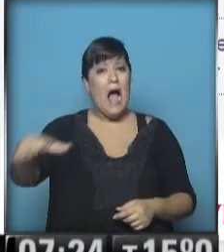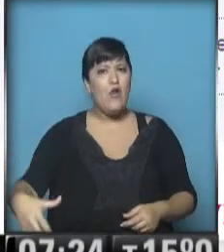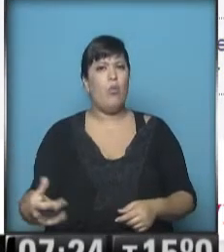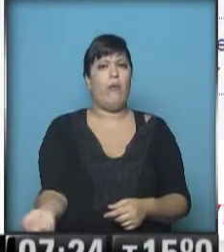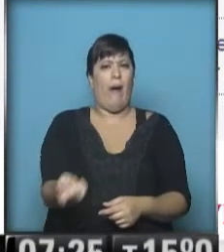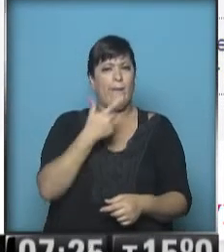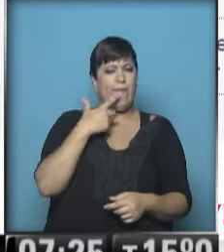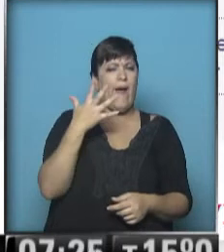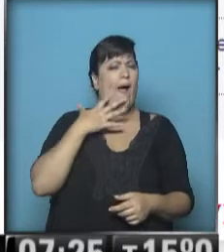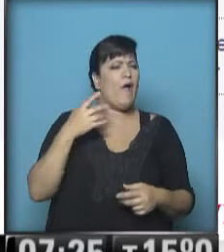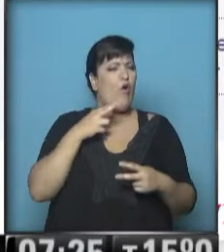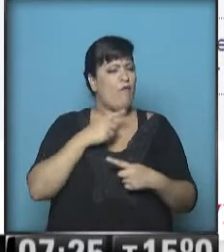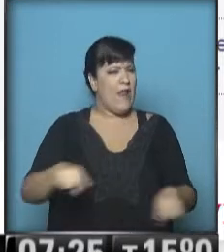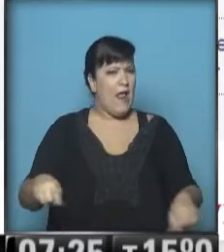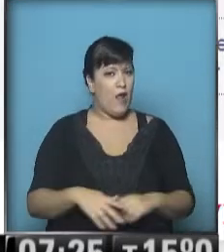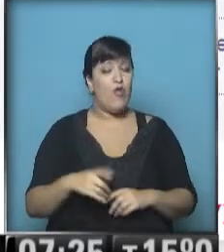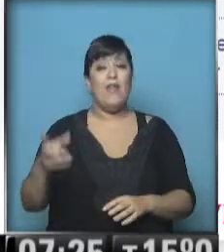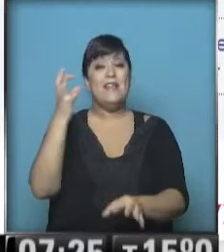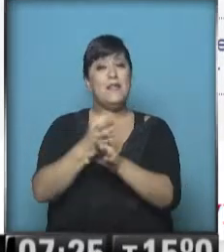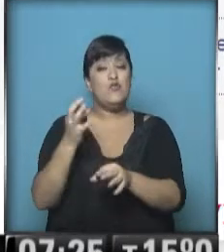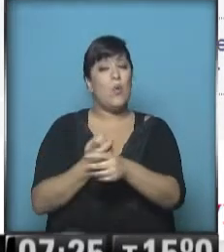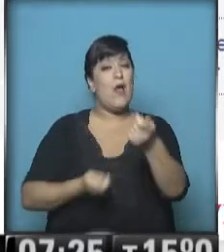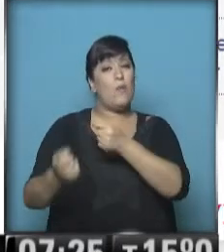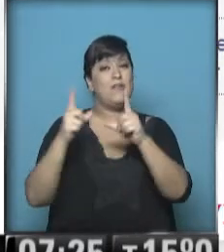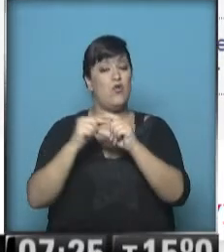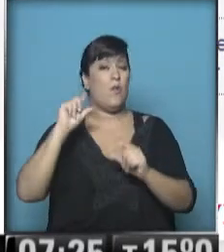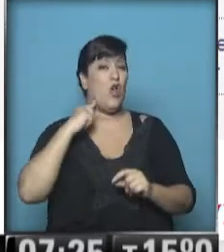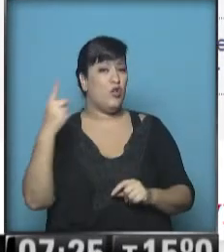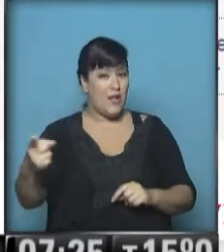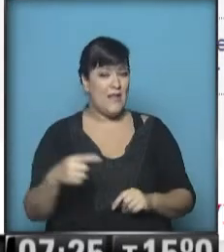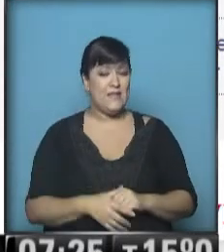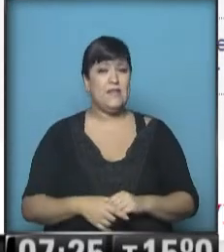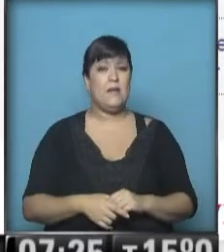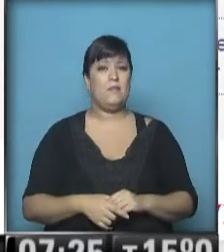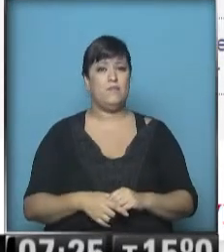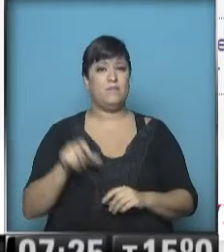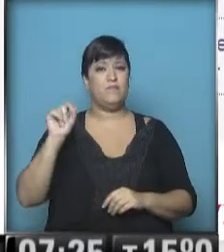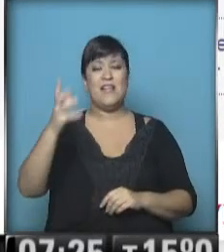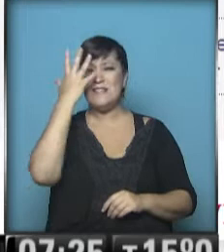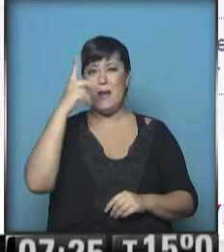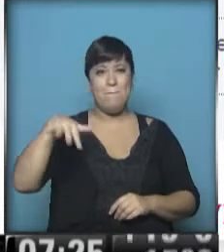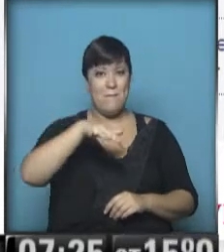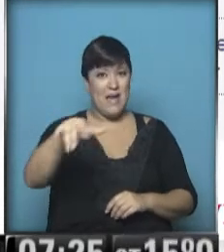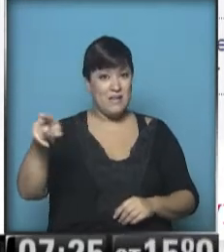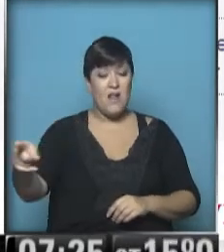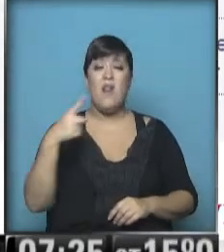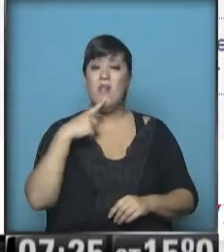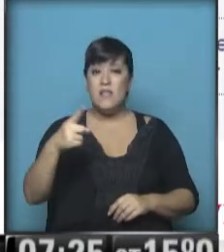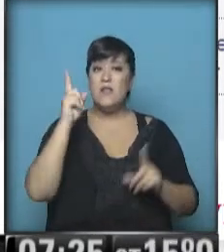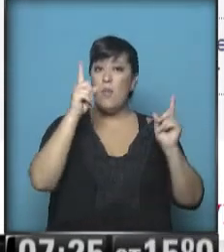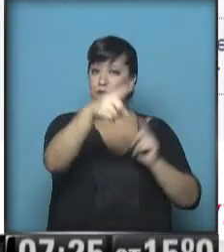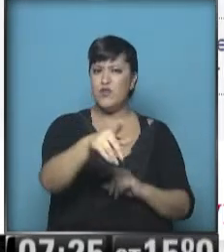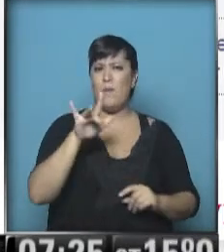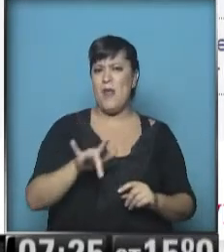alumna. Estamos hablando de la Escuela Comercial 13 que está en Villa Ballester, en el partido de San Martín. Bueno, este profesor dijo que el